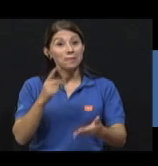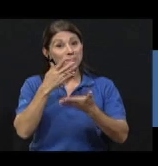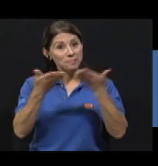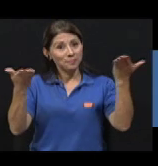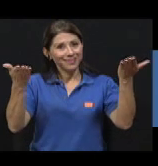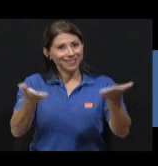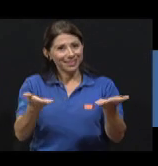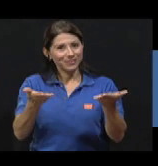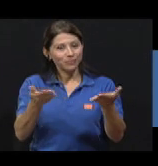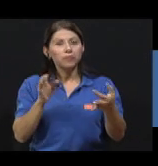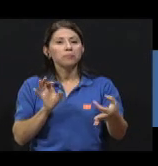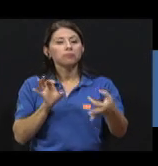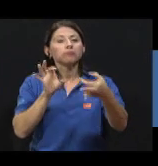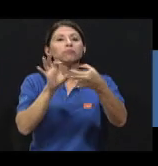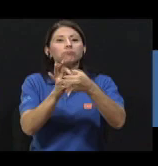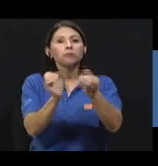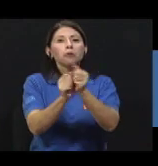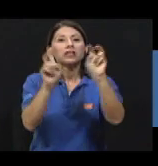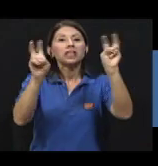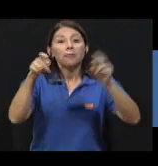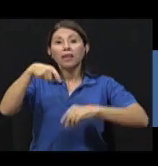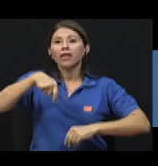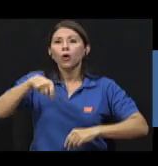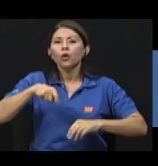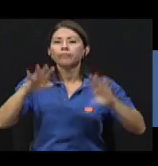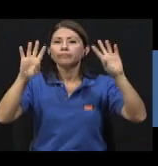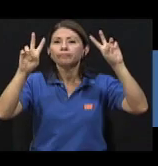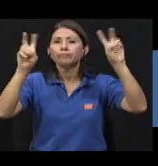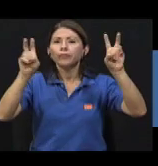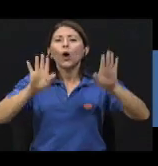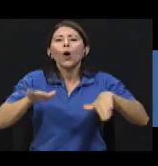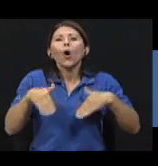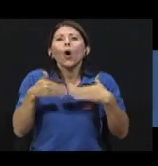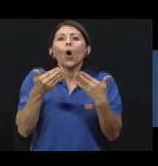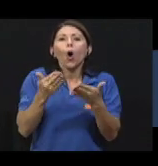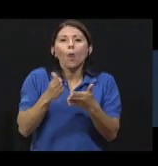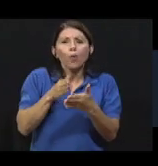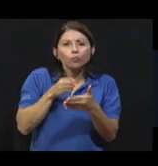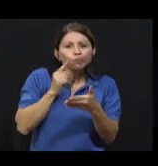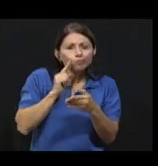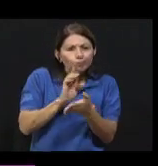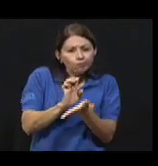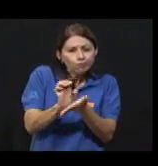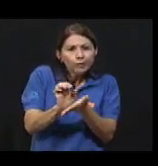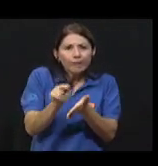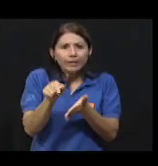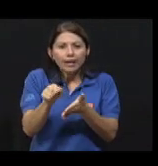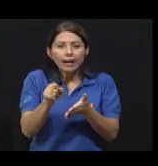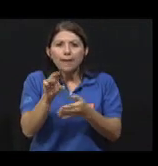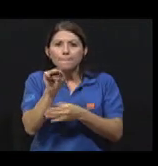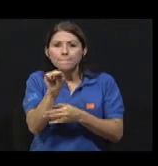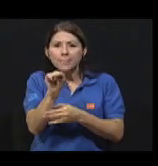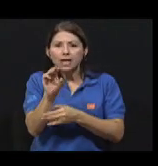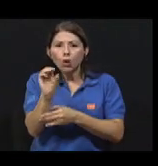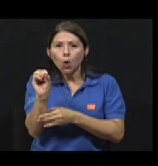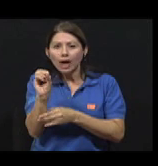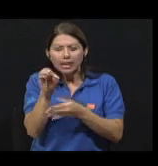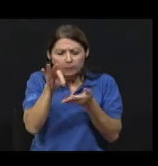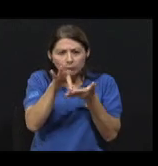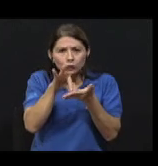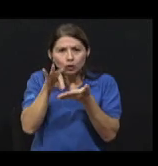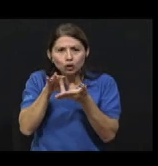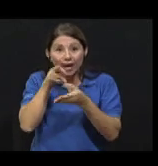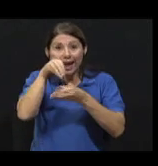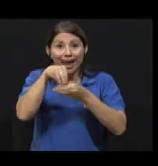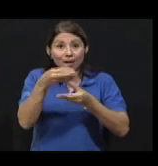Bienvenidos. A propósito del tema de hoy, de cómo combatir los microorganismos en los alimentos en casa, hablaremos de una técnica muy